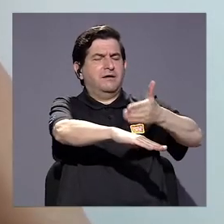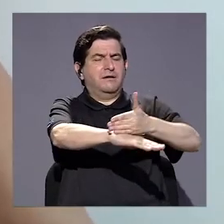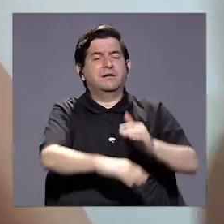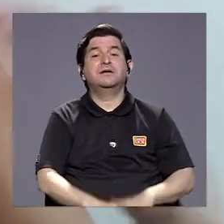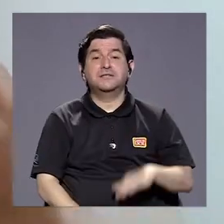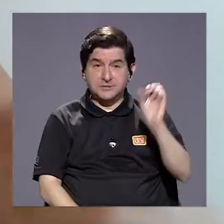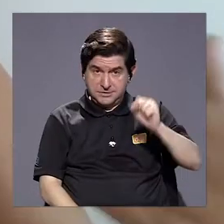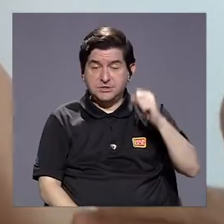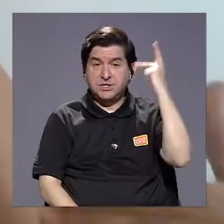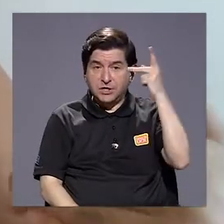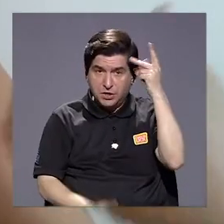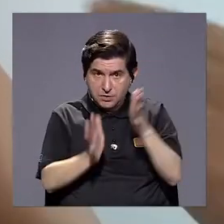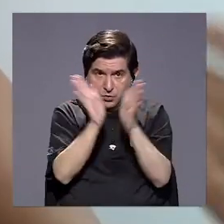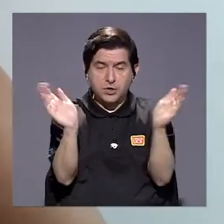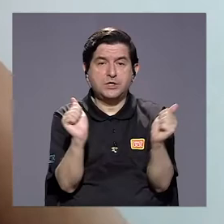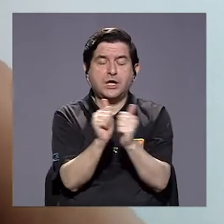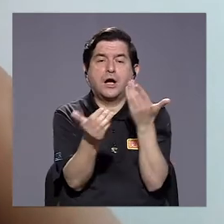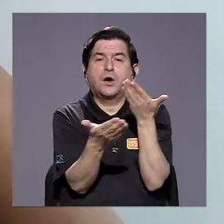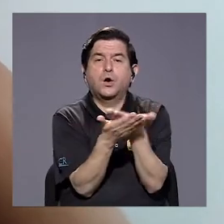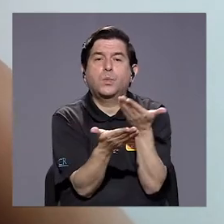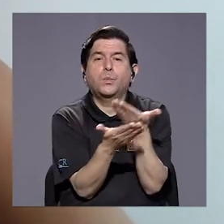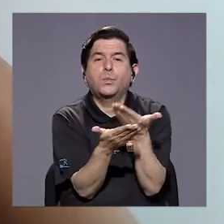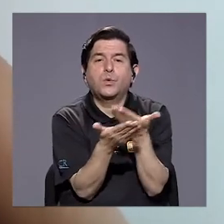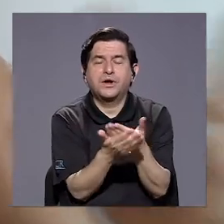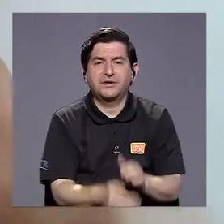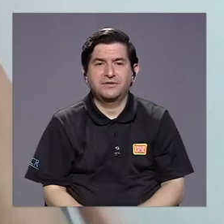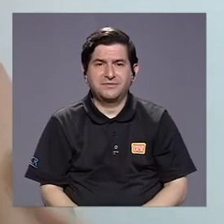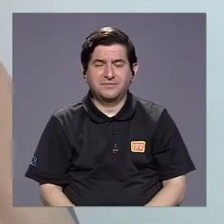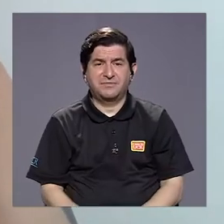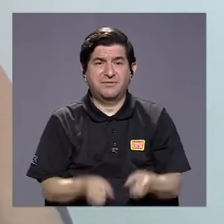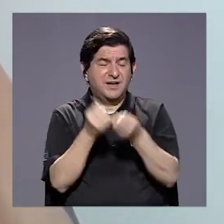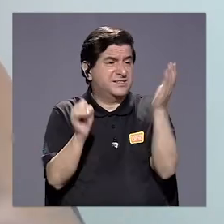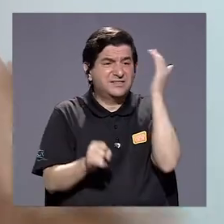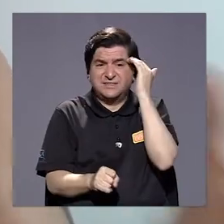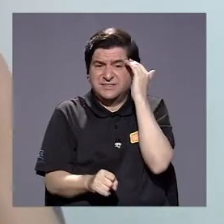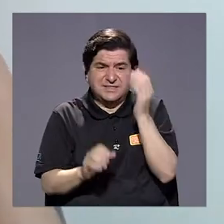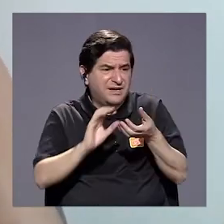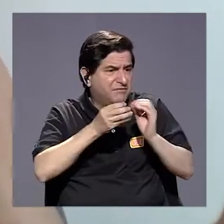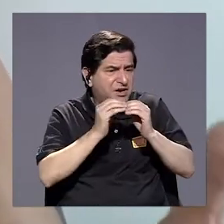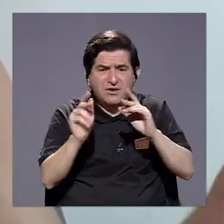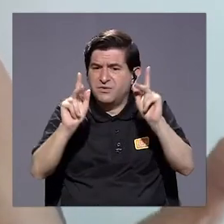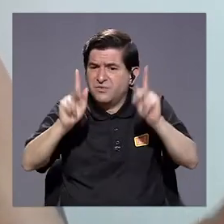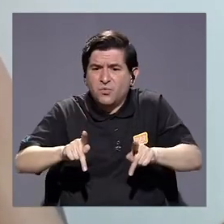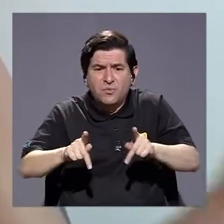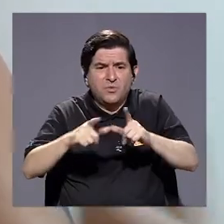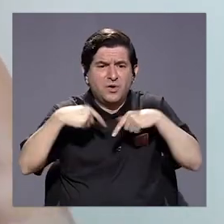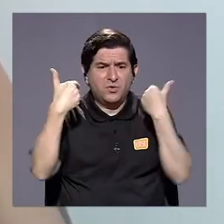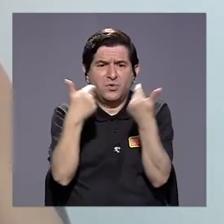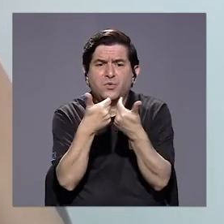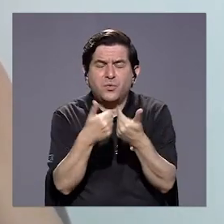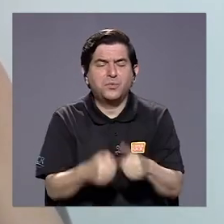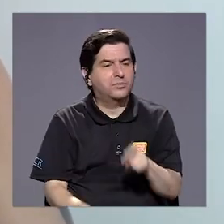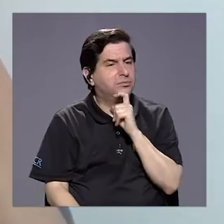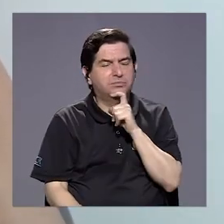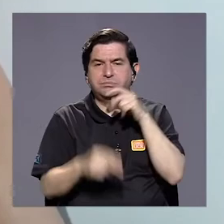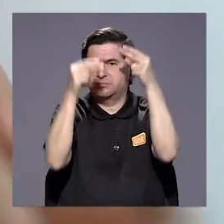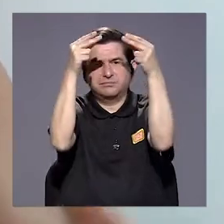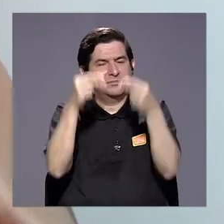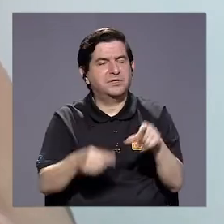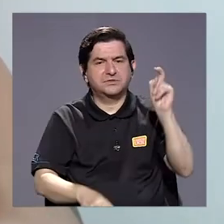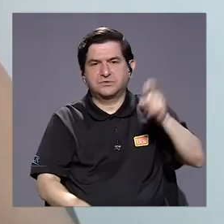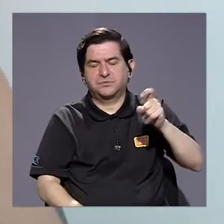avancemos en tener política pública basada en evidencia, ¿verdad? Sin tener idea de los tamaños de estas poblaciones, es difícil